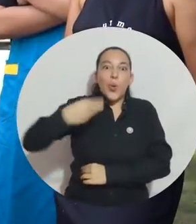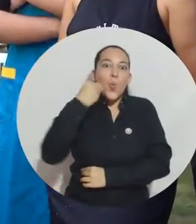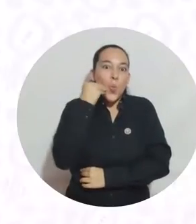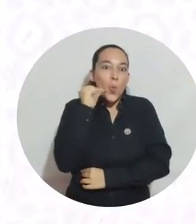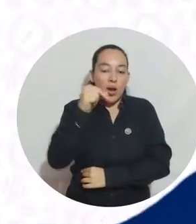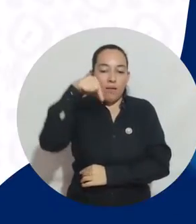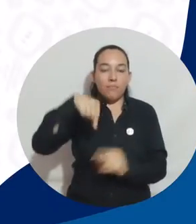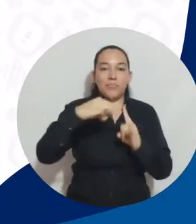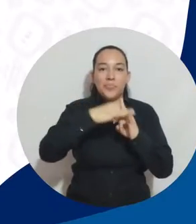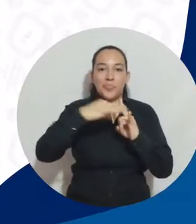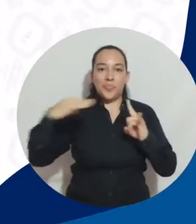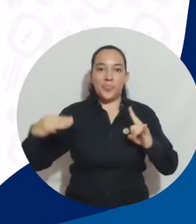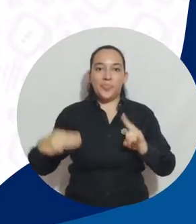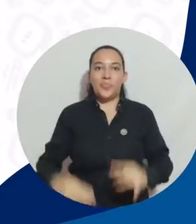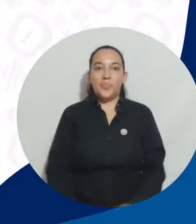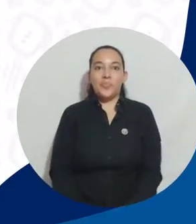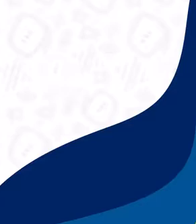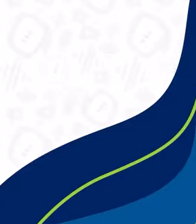del Magdalena.